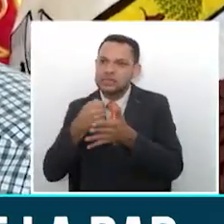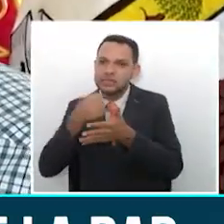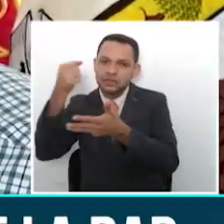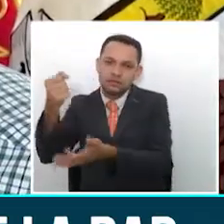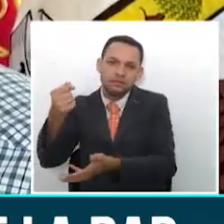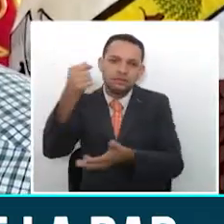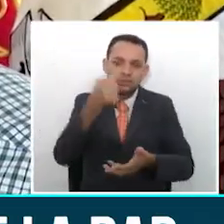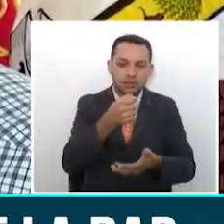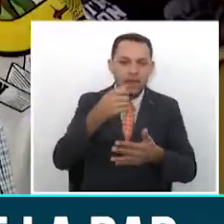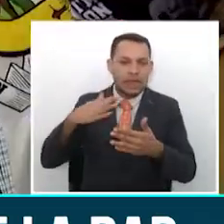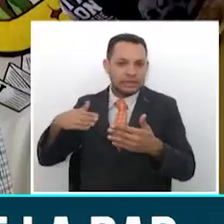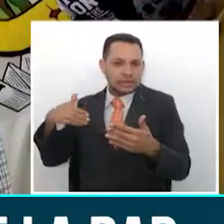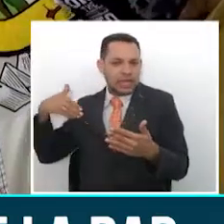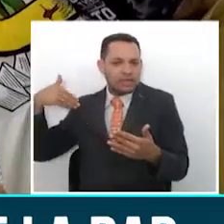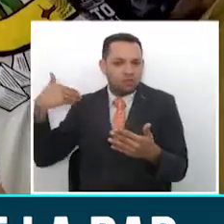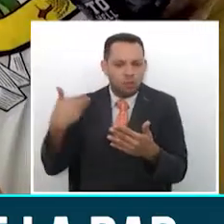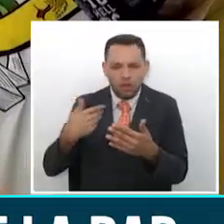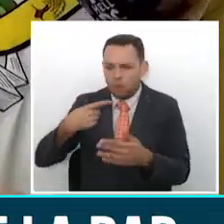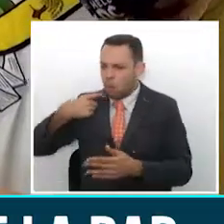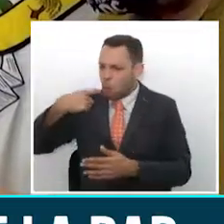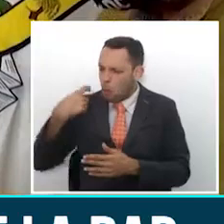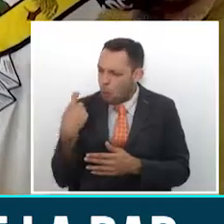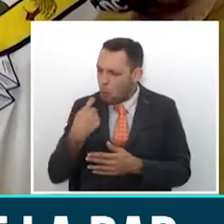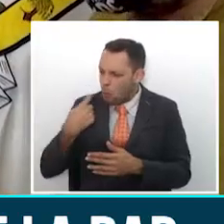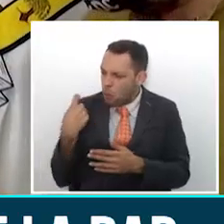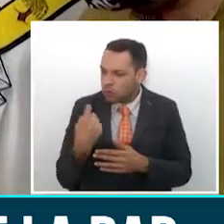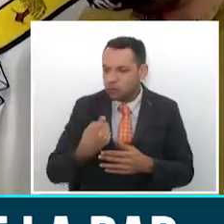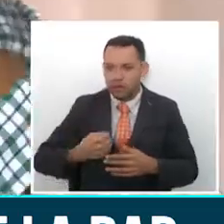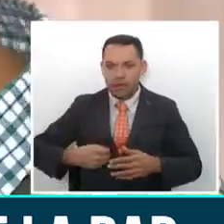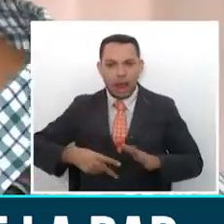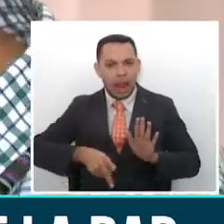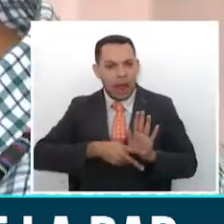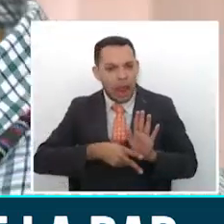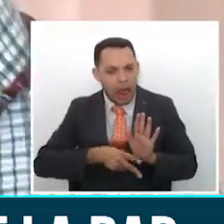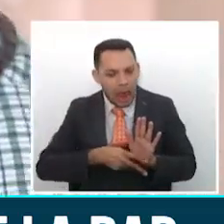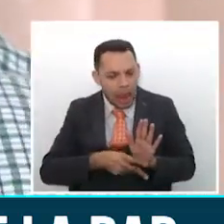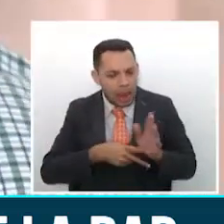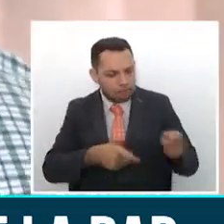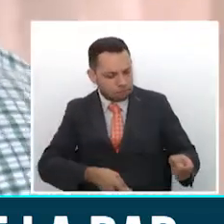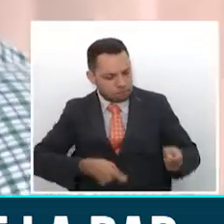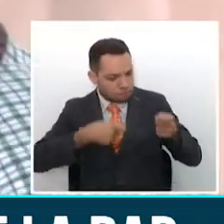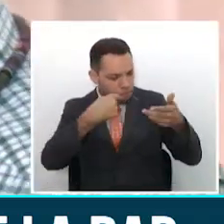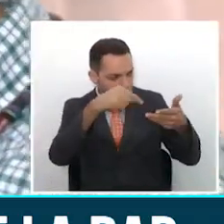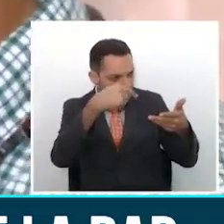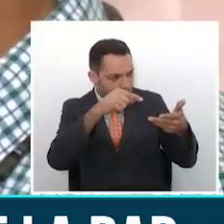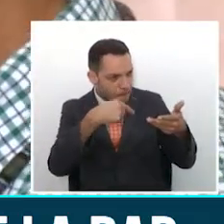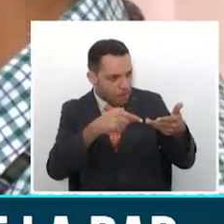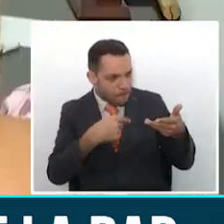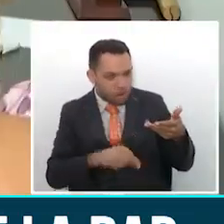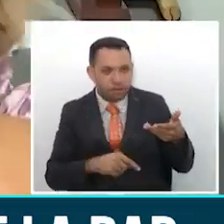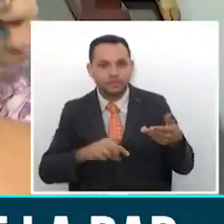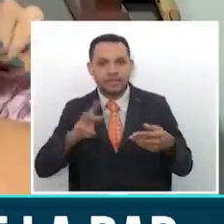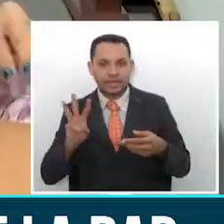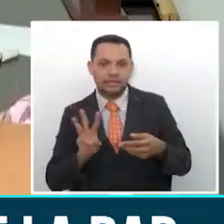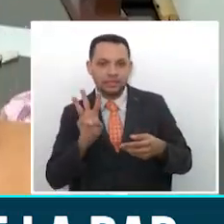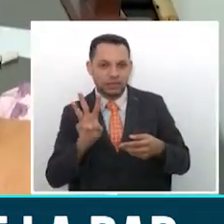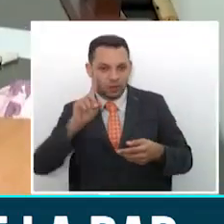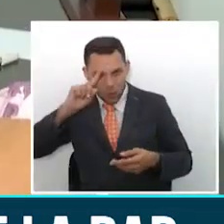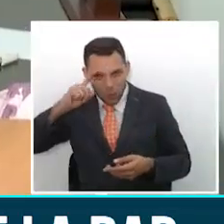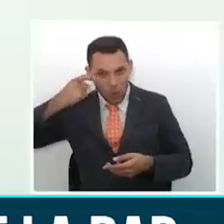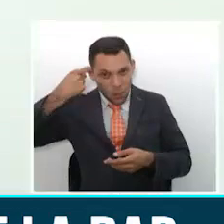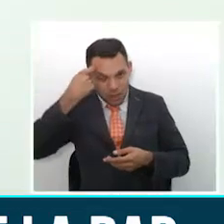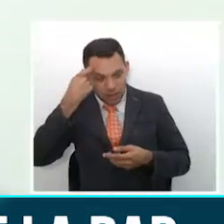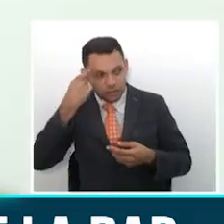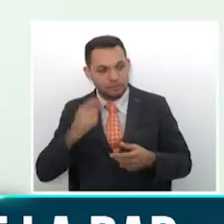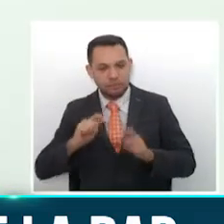Luego de un proceso arduo donde fueron estudiadas varias hojas de vida que fueron evaluadas por la función pública, los gobernadores de la región hicieron